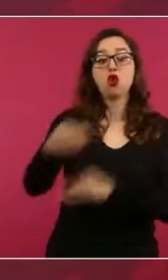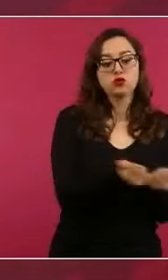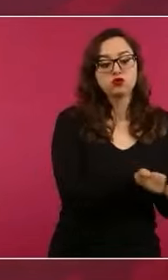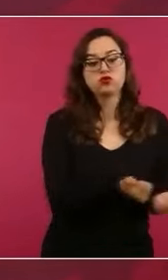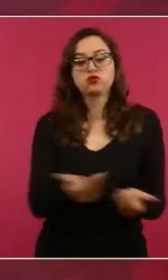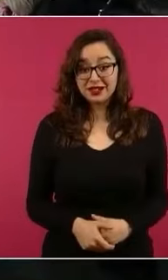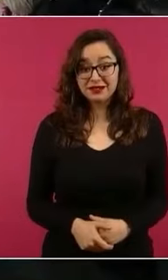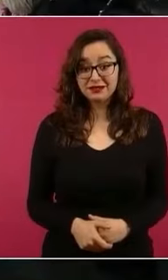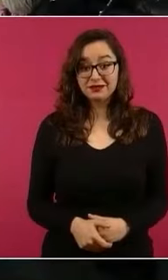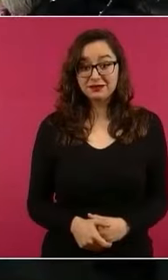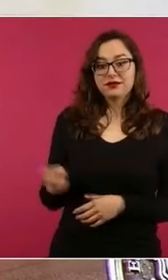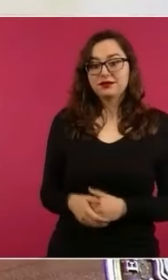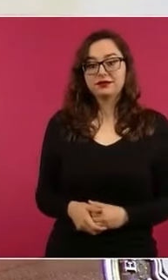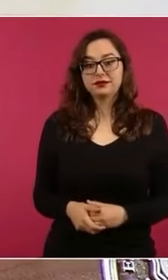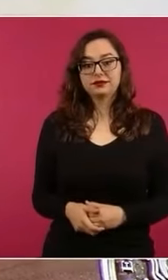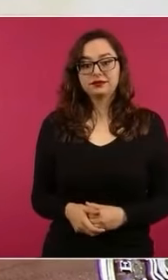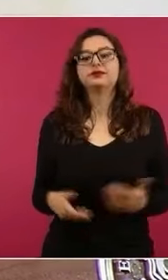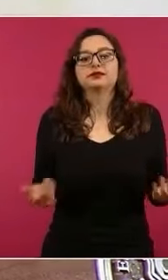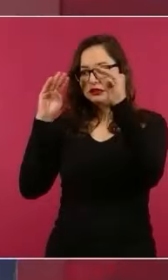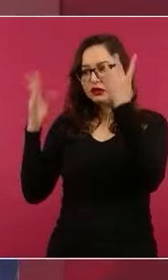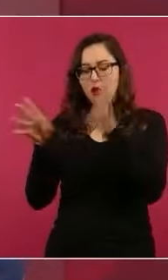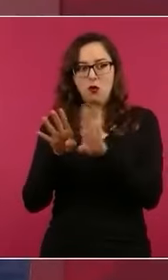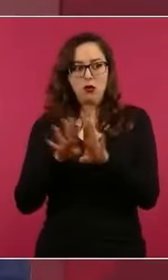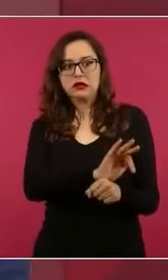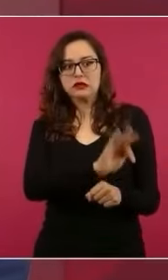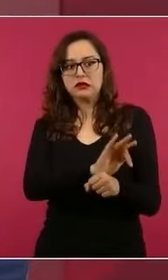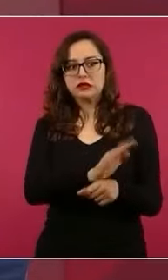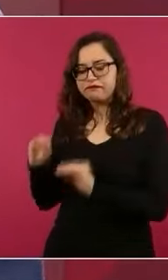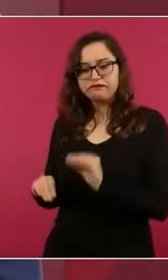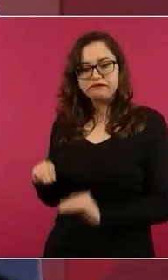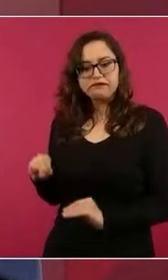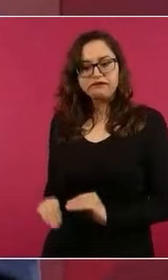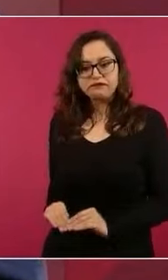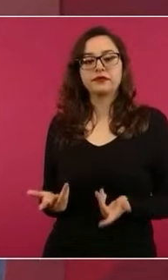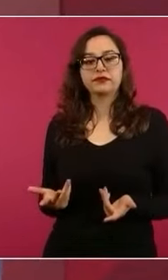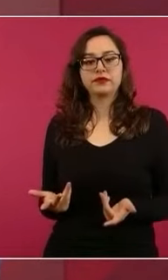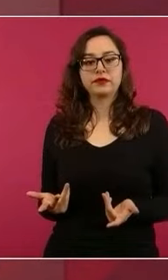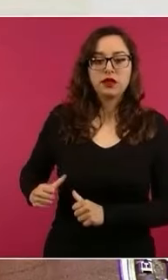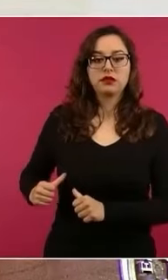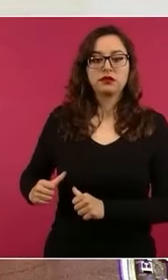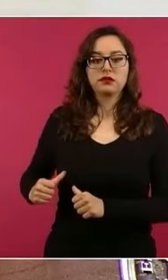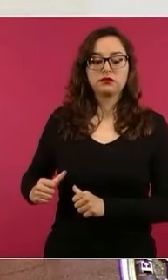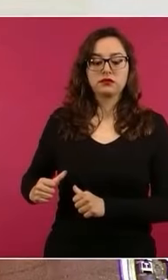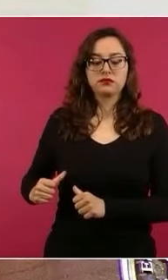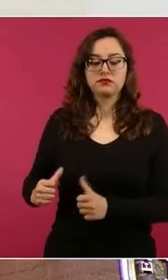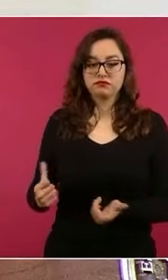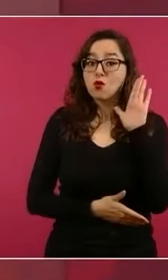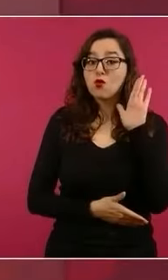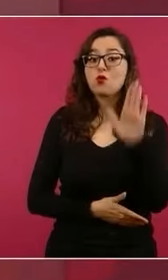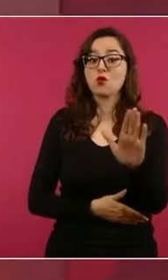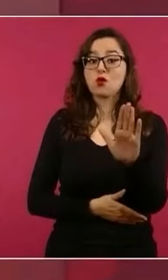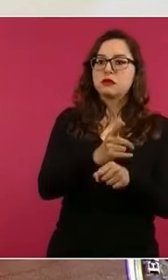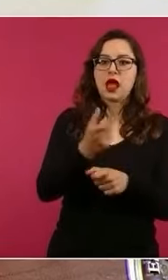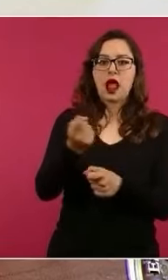para crear esa llamada verdad histórica, para cuadrarla, intervienen autoridades. Está probado